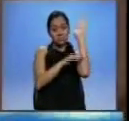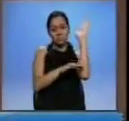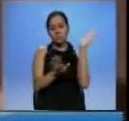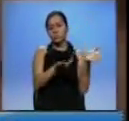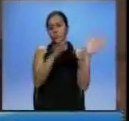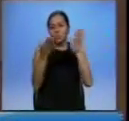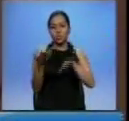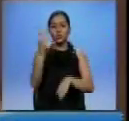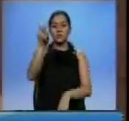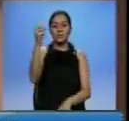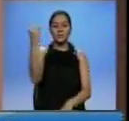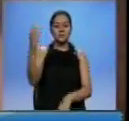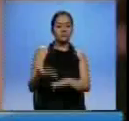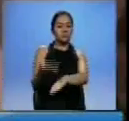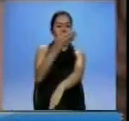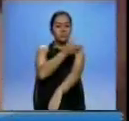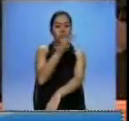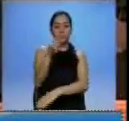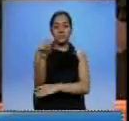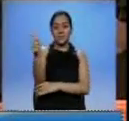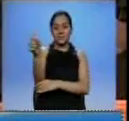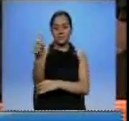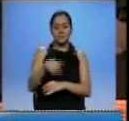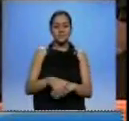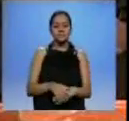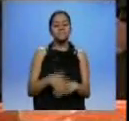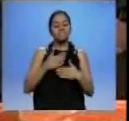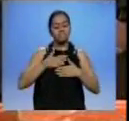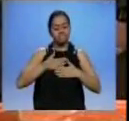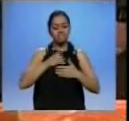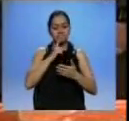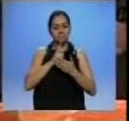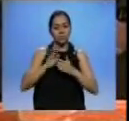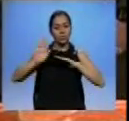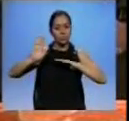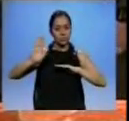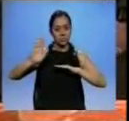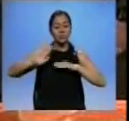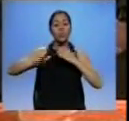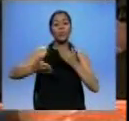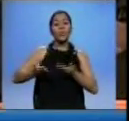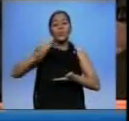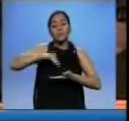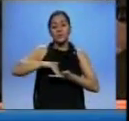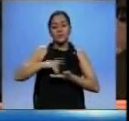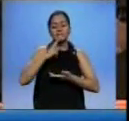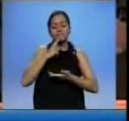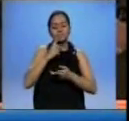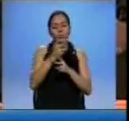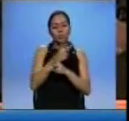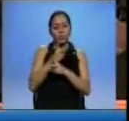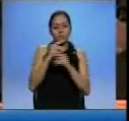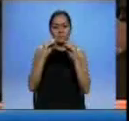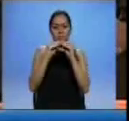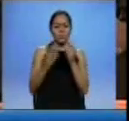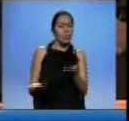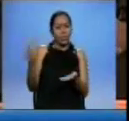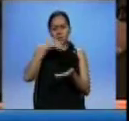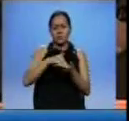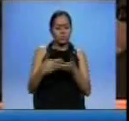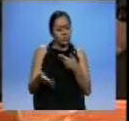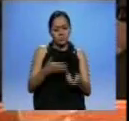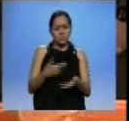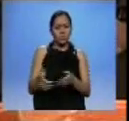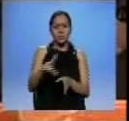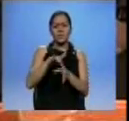policial del 30 de septiembre de 2010. Nos comprometemos nuevamente a jugarnos el todo por el